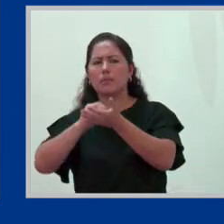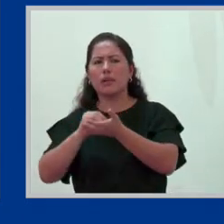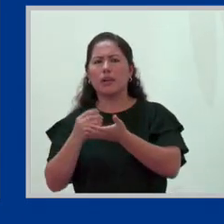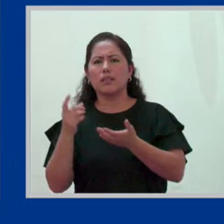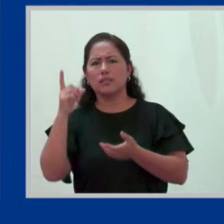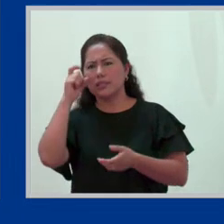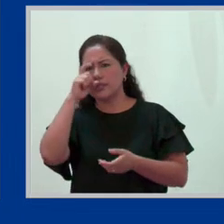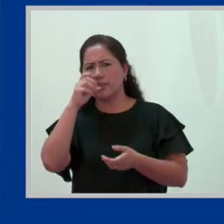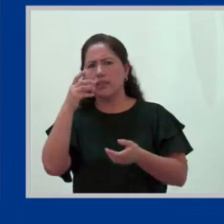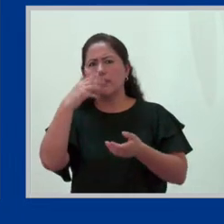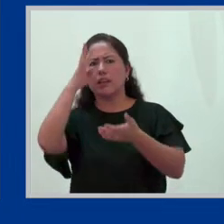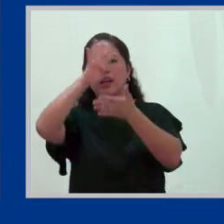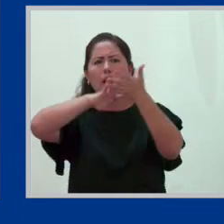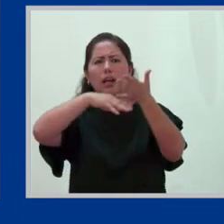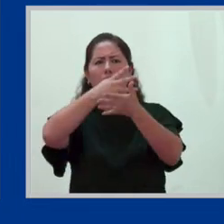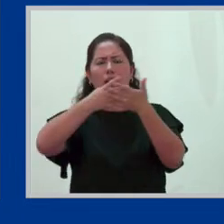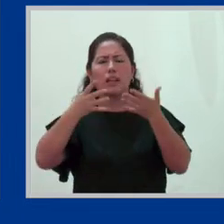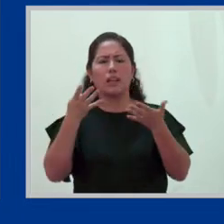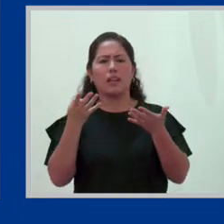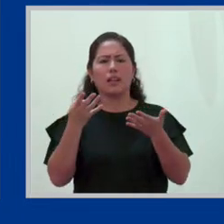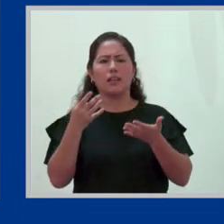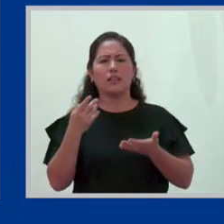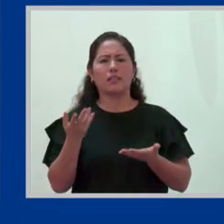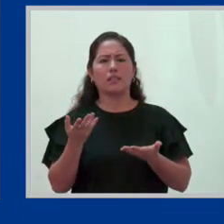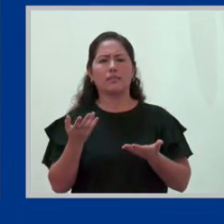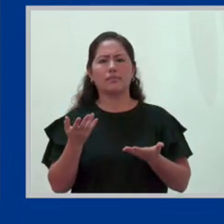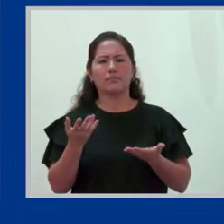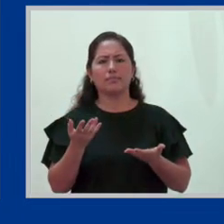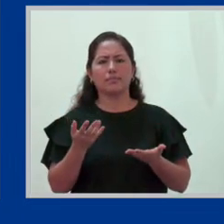existe en el calendario, versus tus pares hombres.